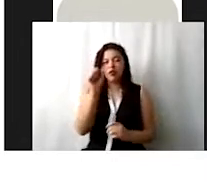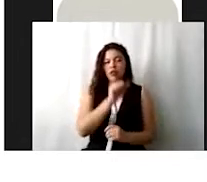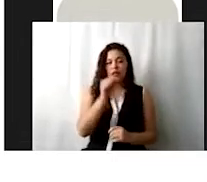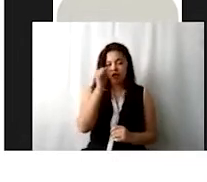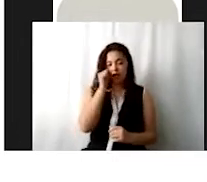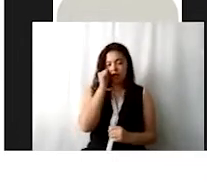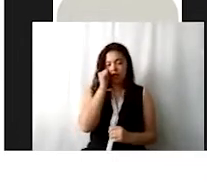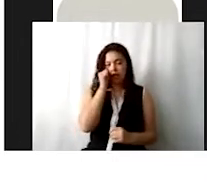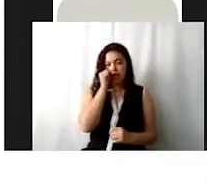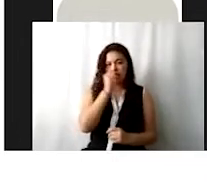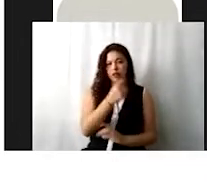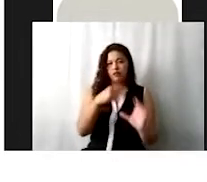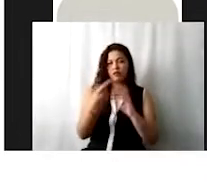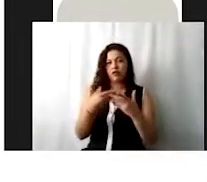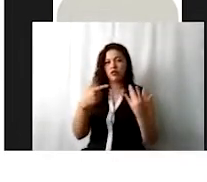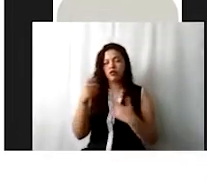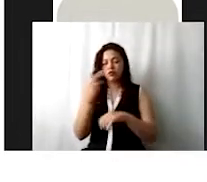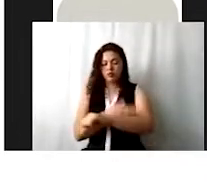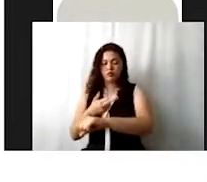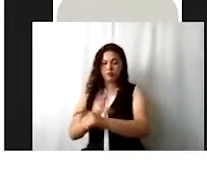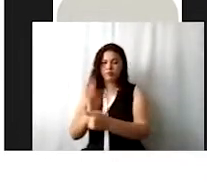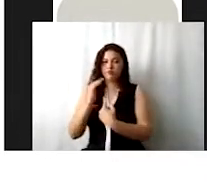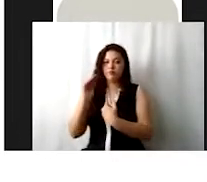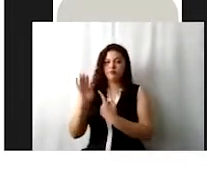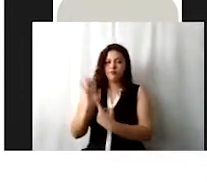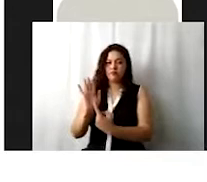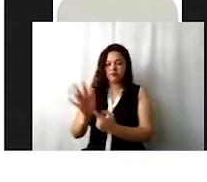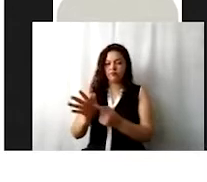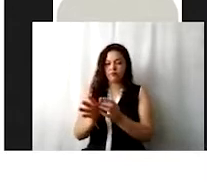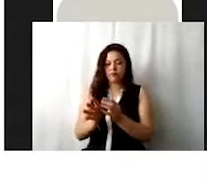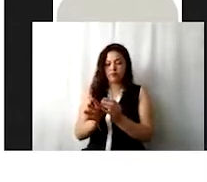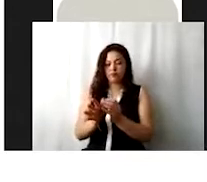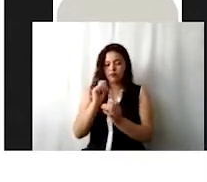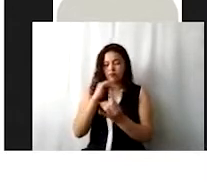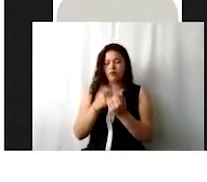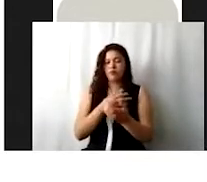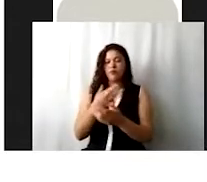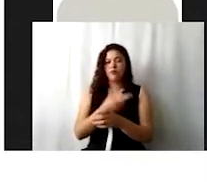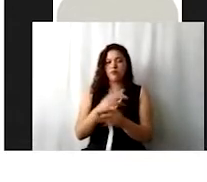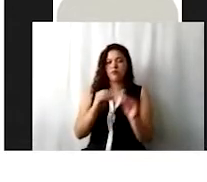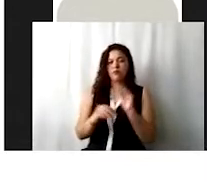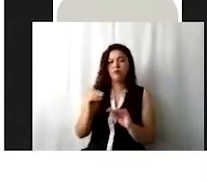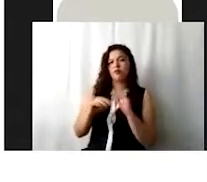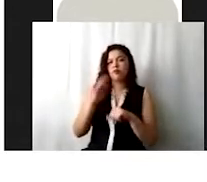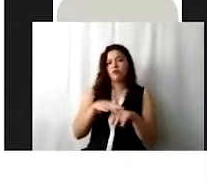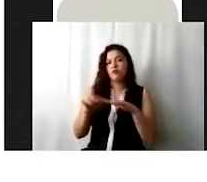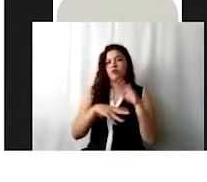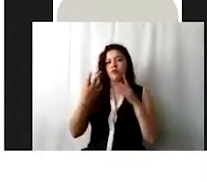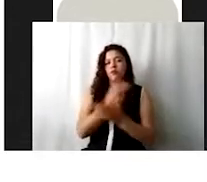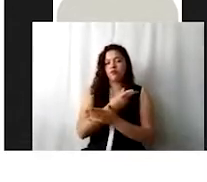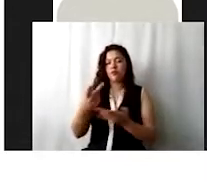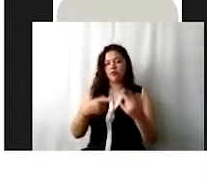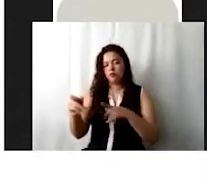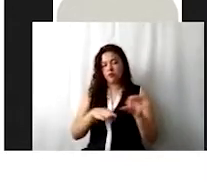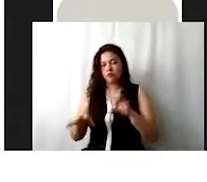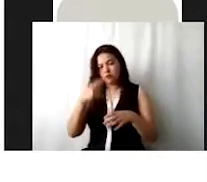actualmente están presentando sus trámites. También es importante que preparen los textos básicos de su programa de trabajo,